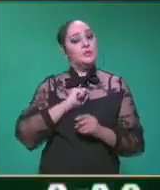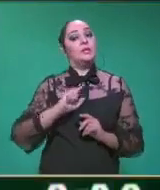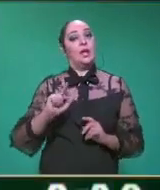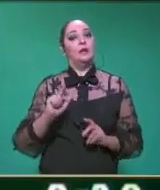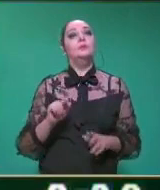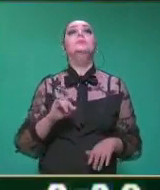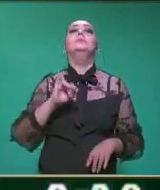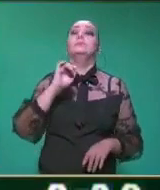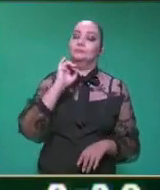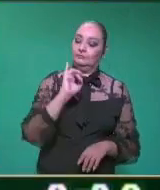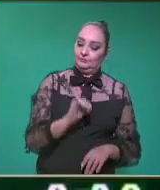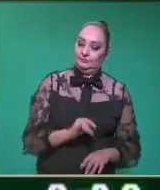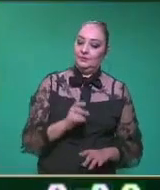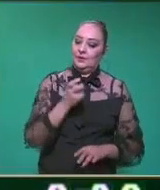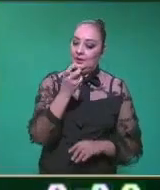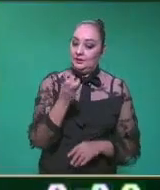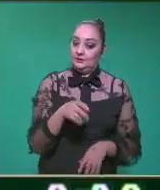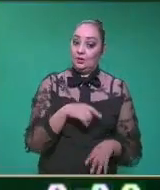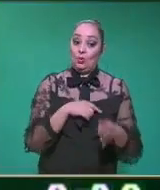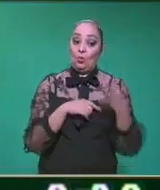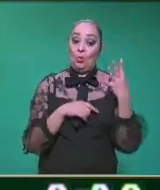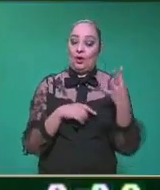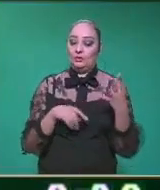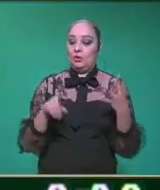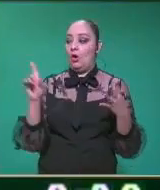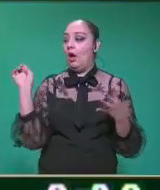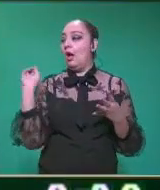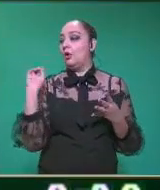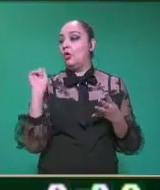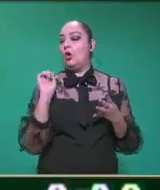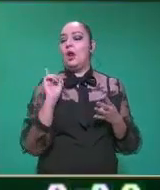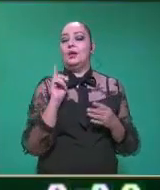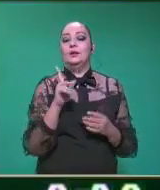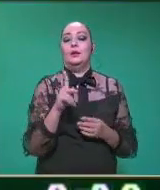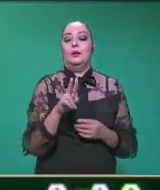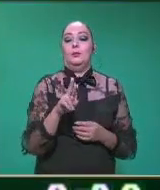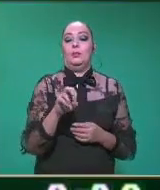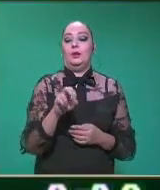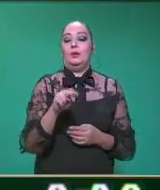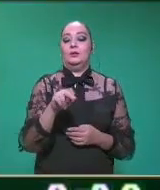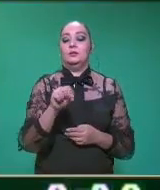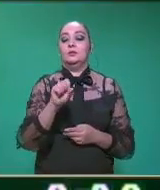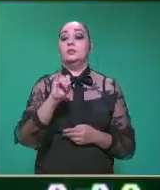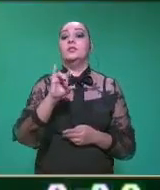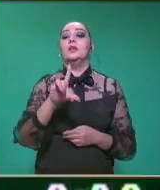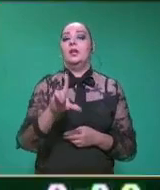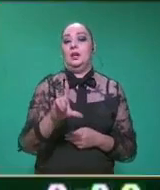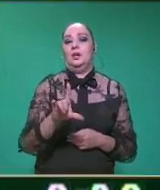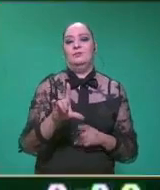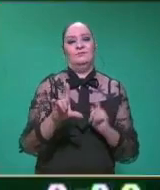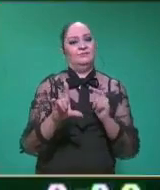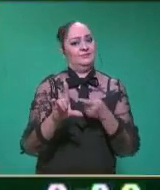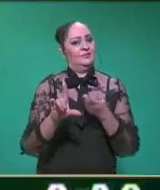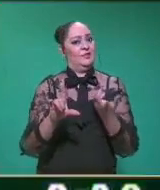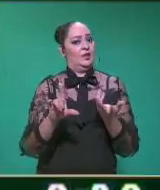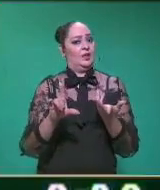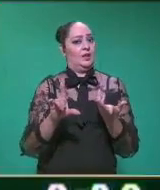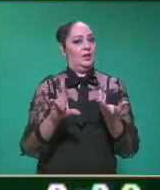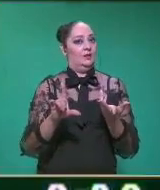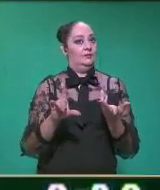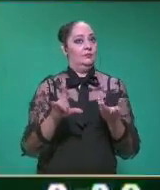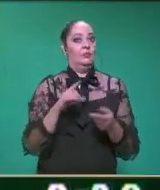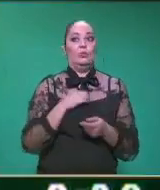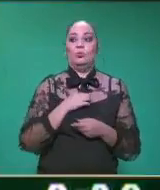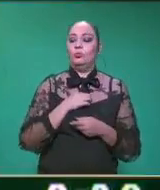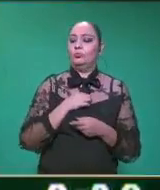Sí, precisamente es el punto número cuatro, su cola es prensil. ¿Qué significa esto? Que su cola no tiene pelo y se puede agarrar de cosas.